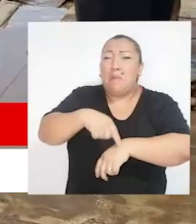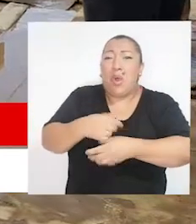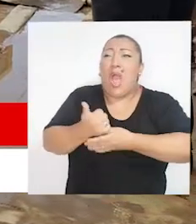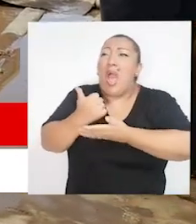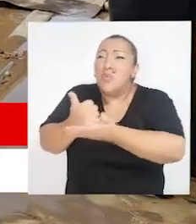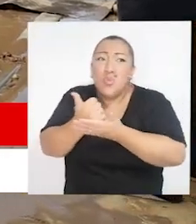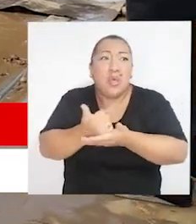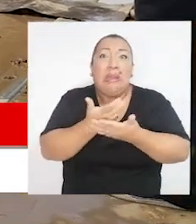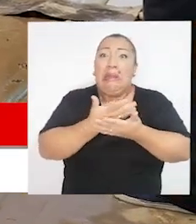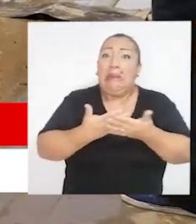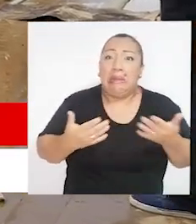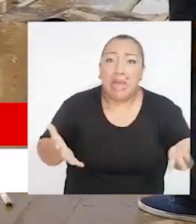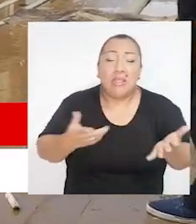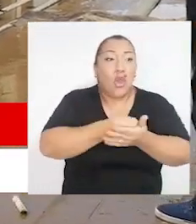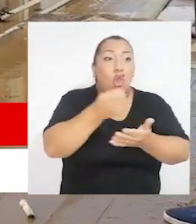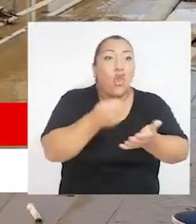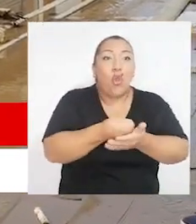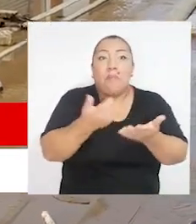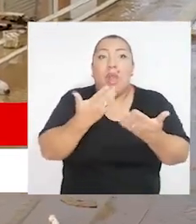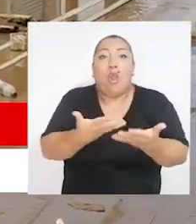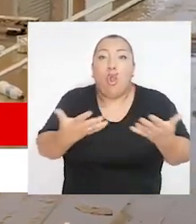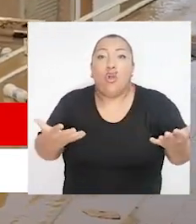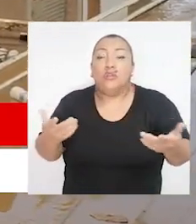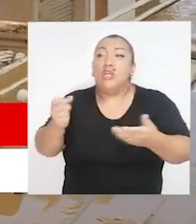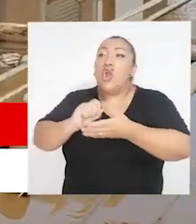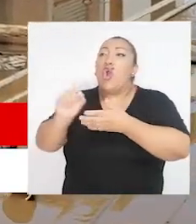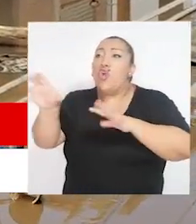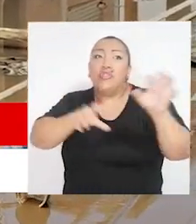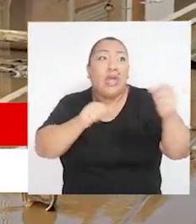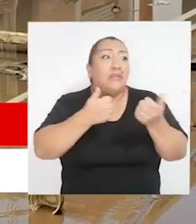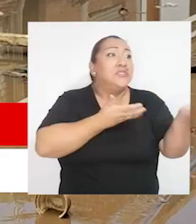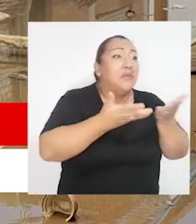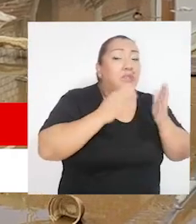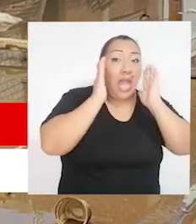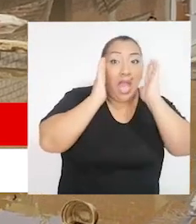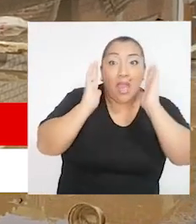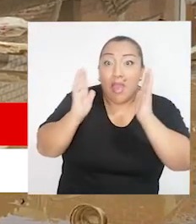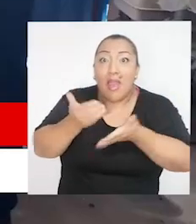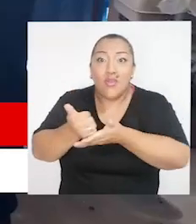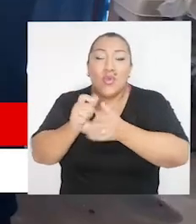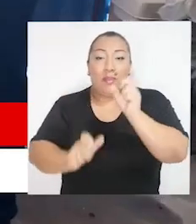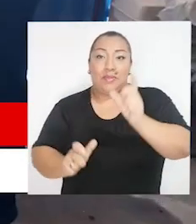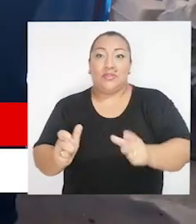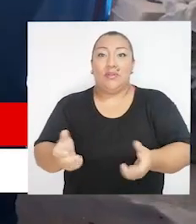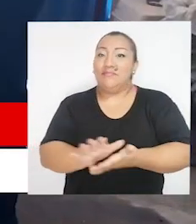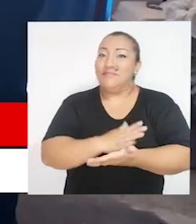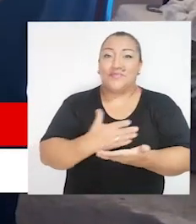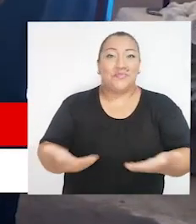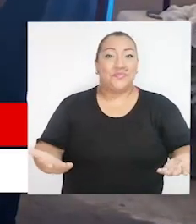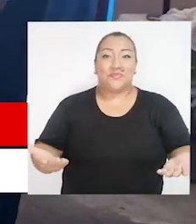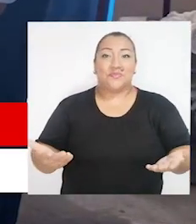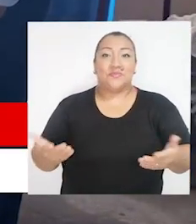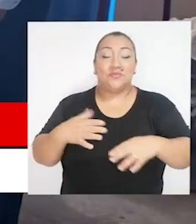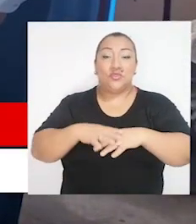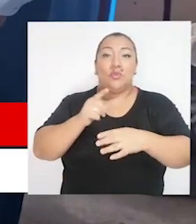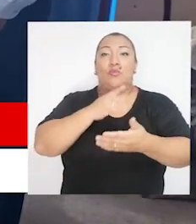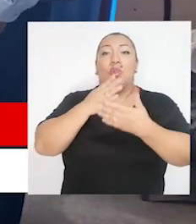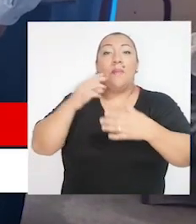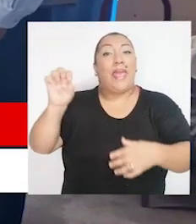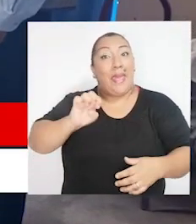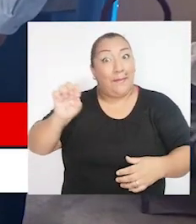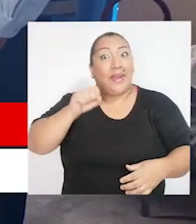Verificamos que no se adoptan acciones para la compra directa de bienes y contratación de servicios, consultorías u obras tras la